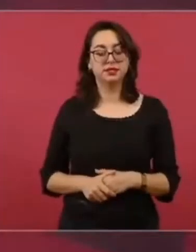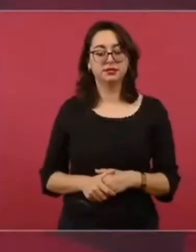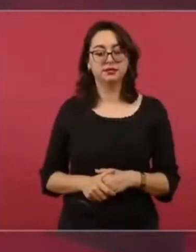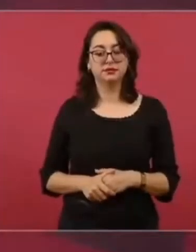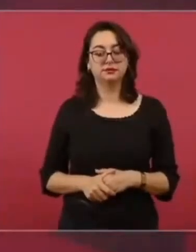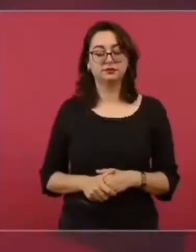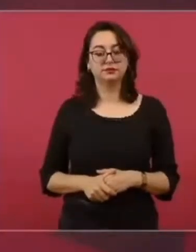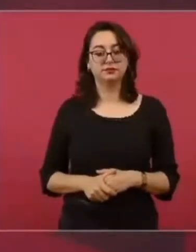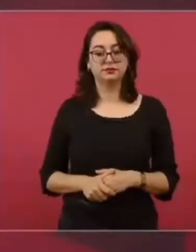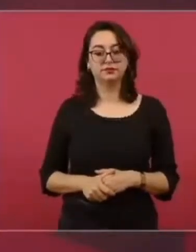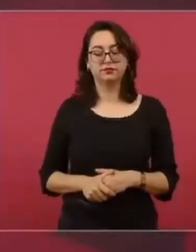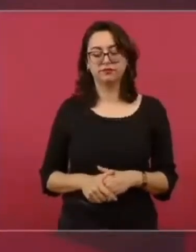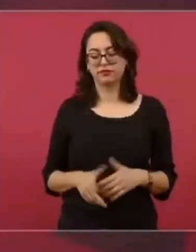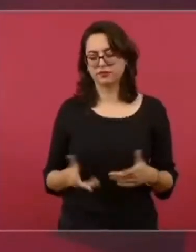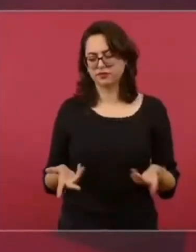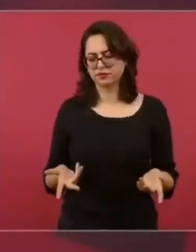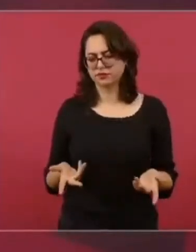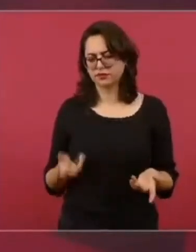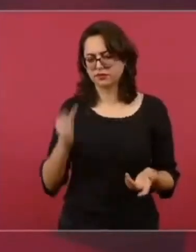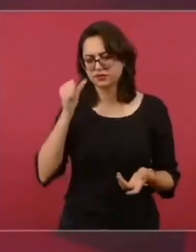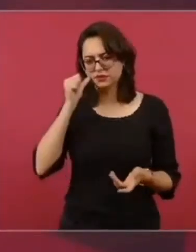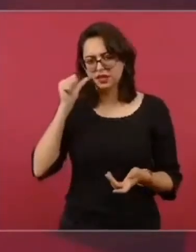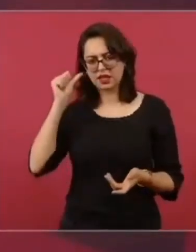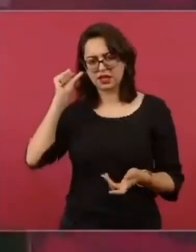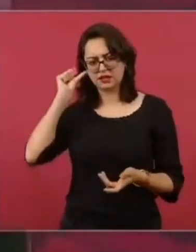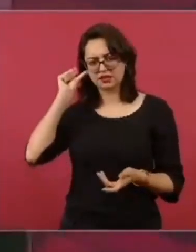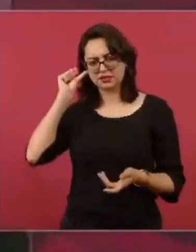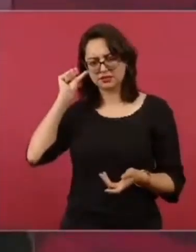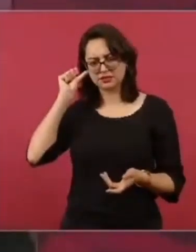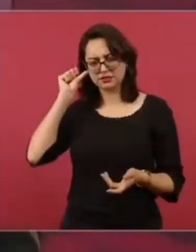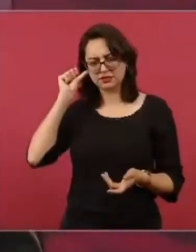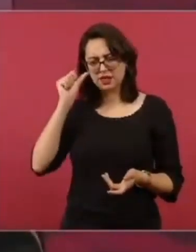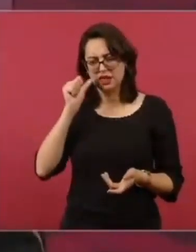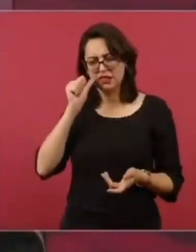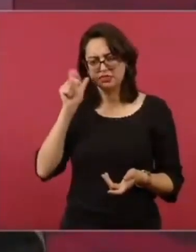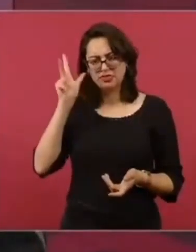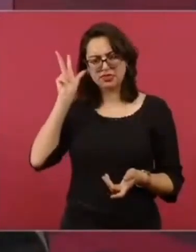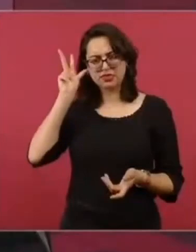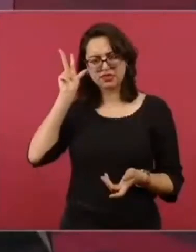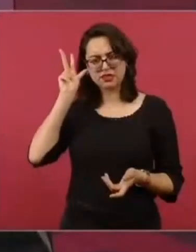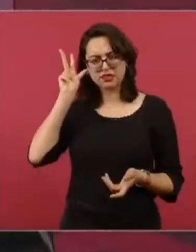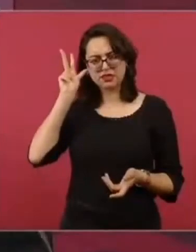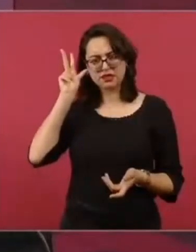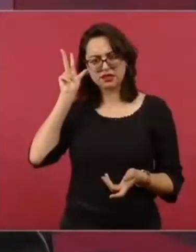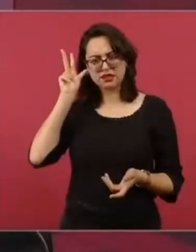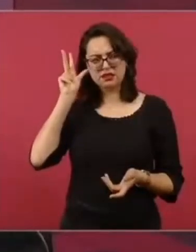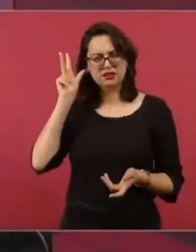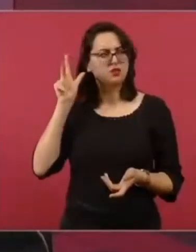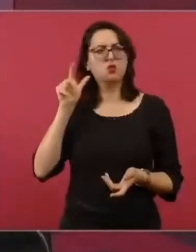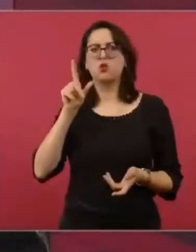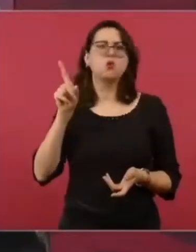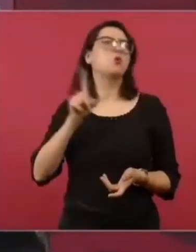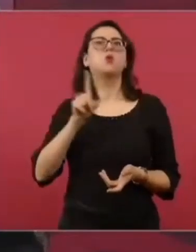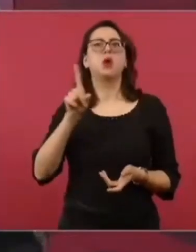Ahora, creo que ayer, o antier, ayer,